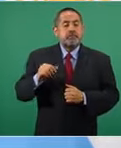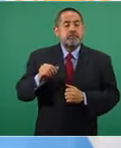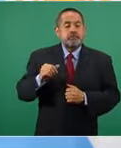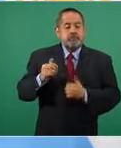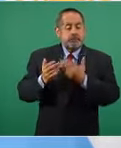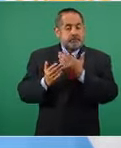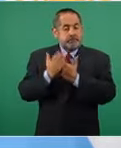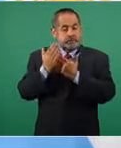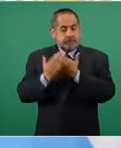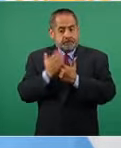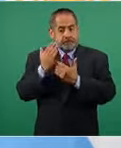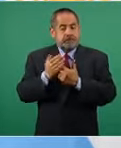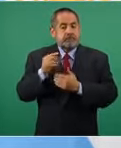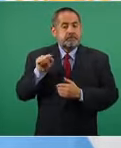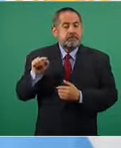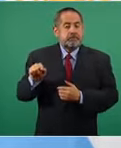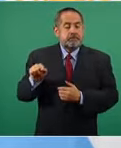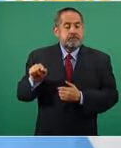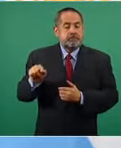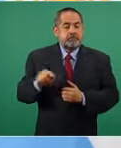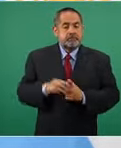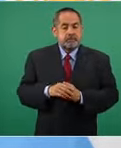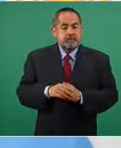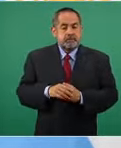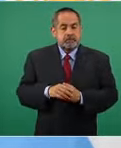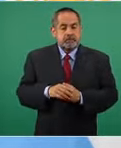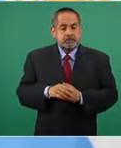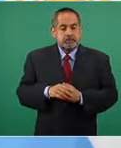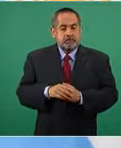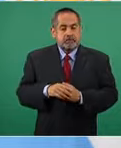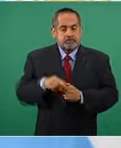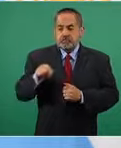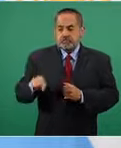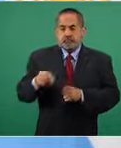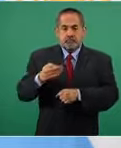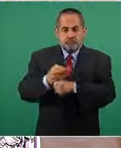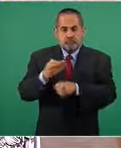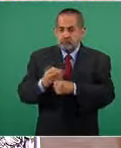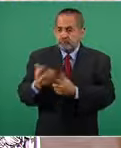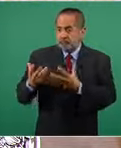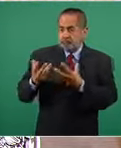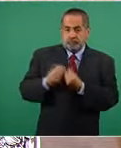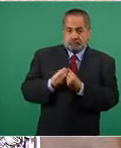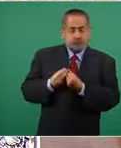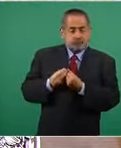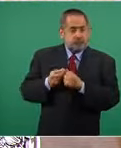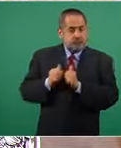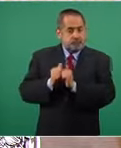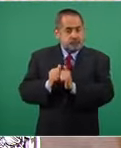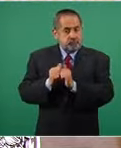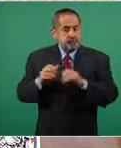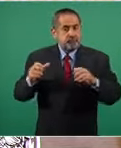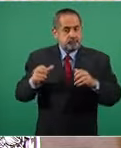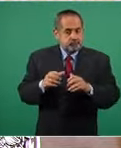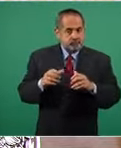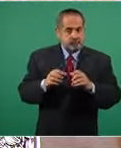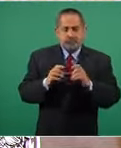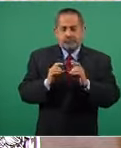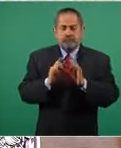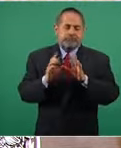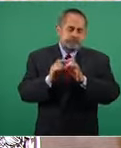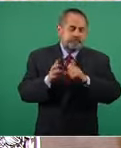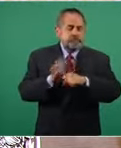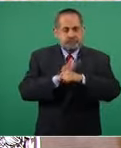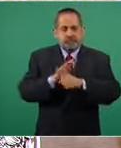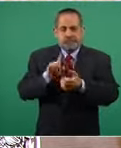que en estas reuniones también nos están acompañando, desde que estamos padeciendo de la pandemia,